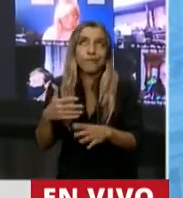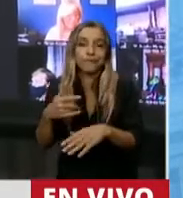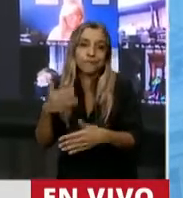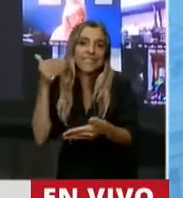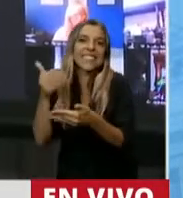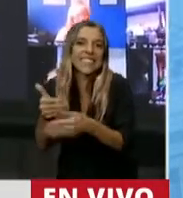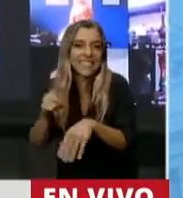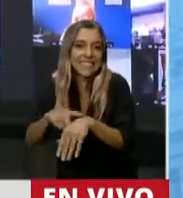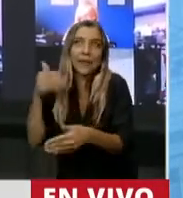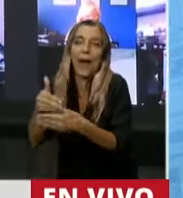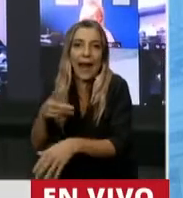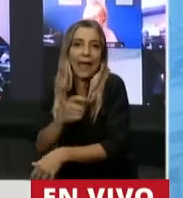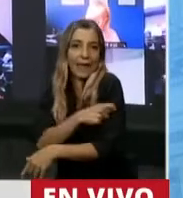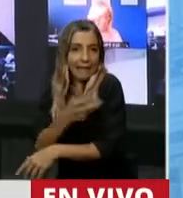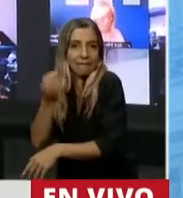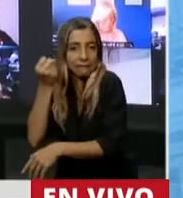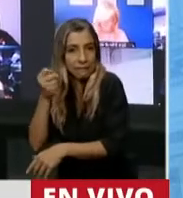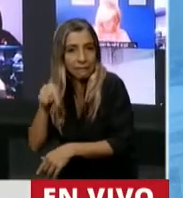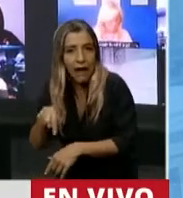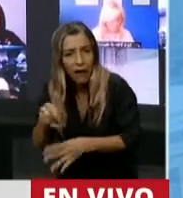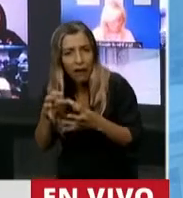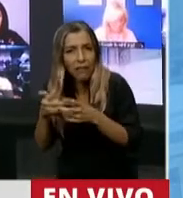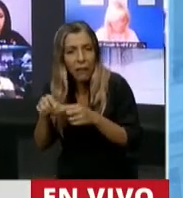vacuna, discutiendo esta realidad.